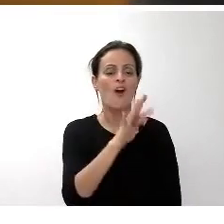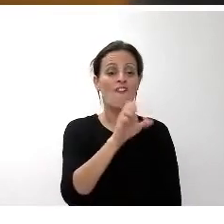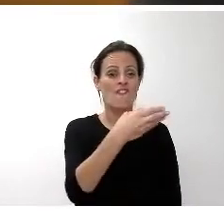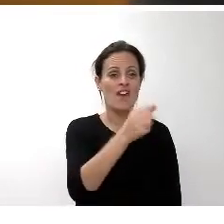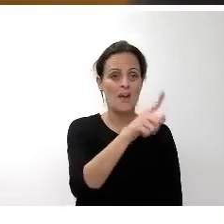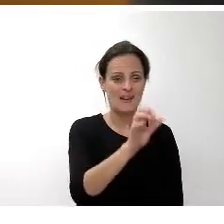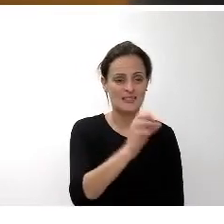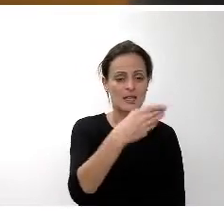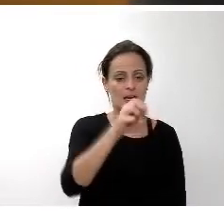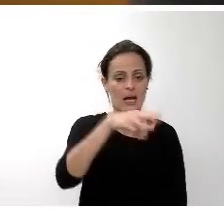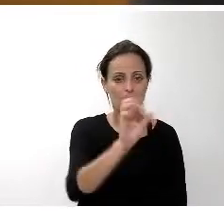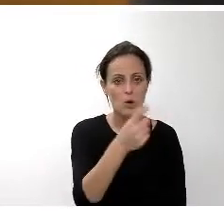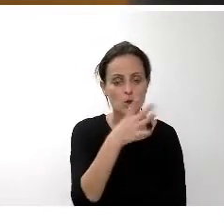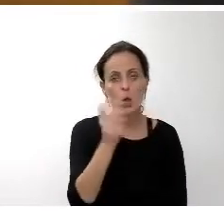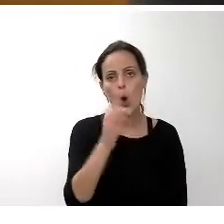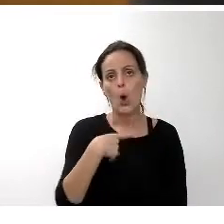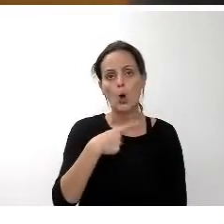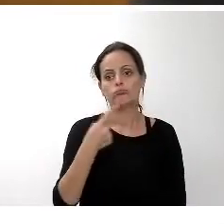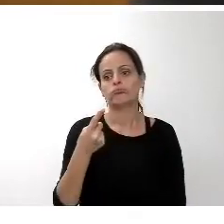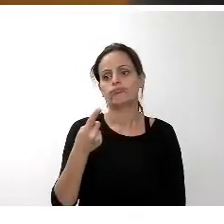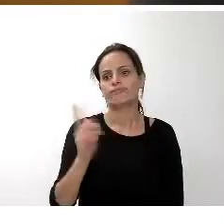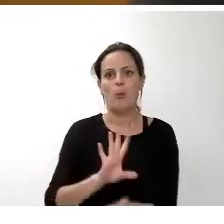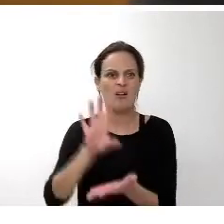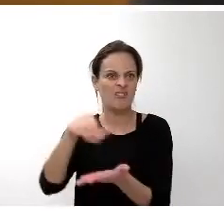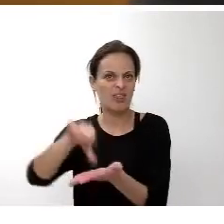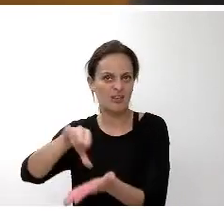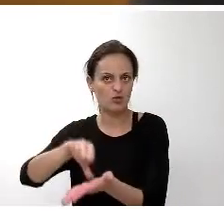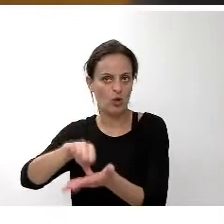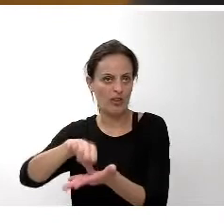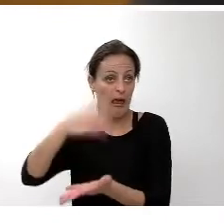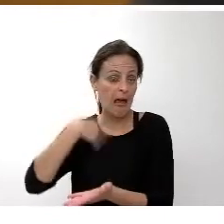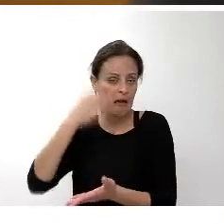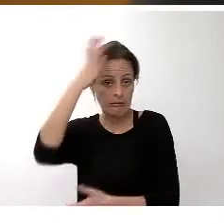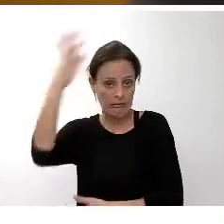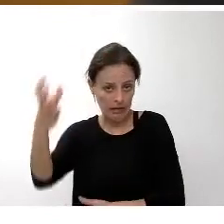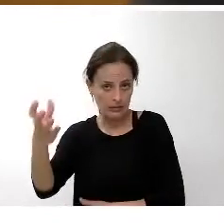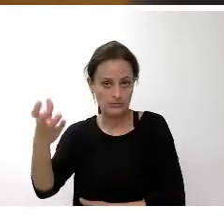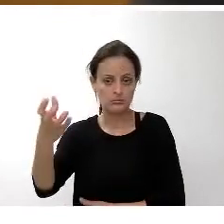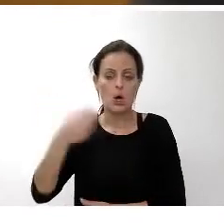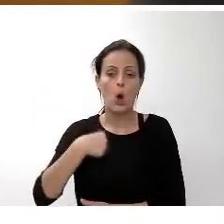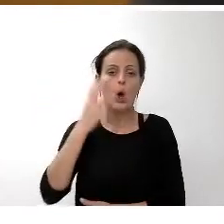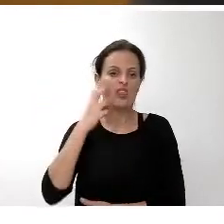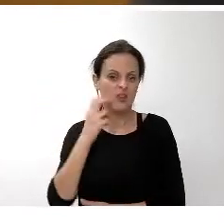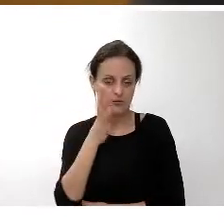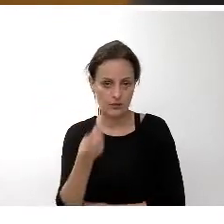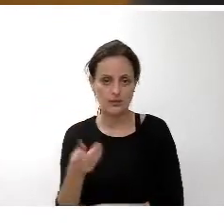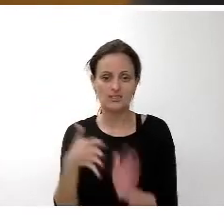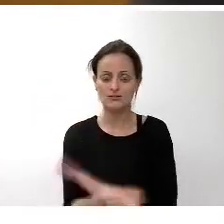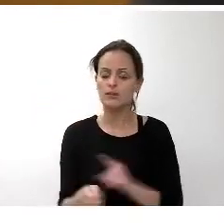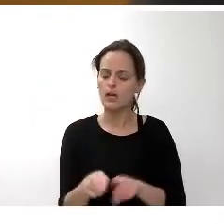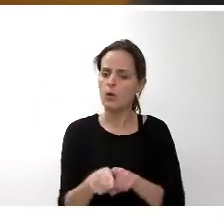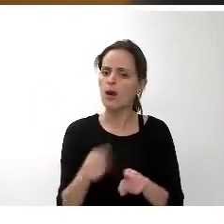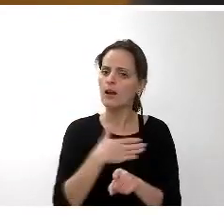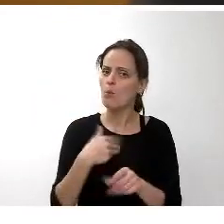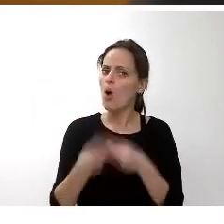de la Cuesta como el Hospital de la Trinidad como la Residencia de Ofra existe y se está trabajando en ello por parte del área un ambicioso plan de infraestructuras